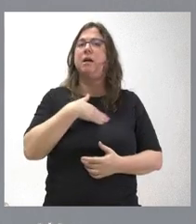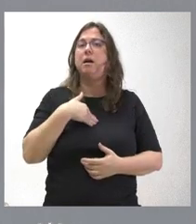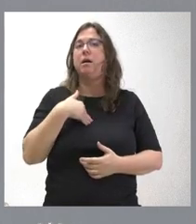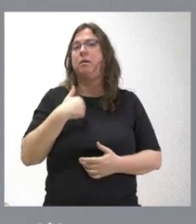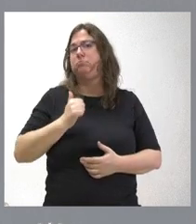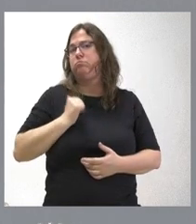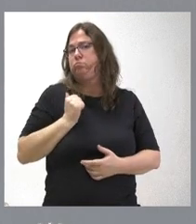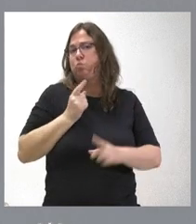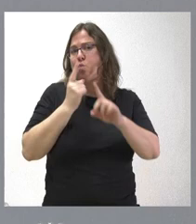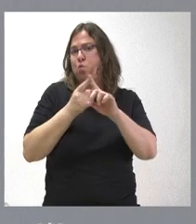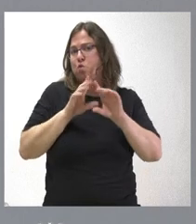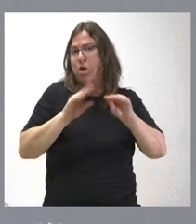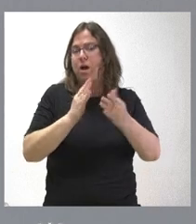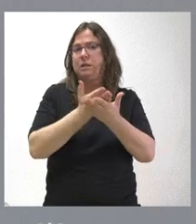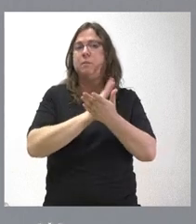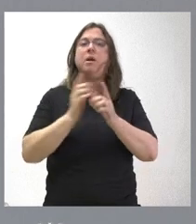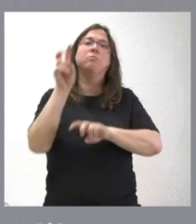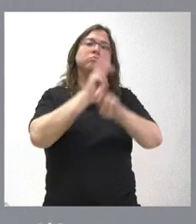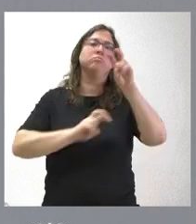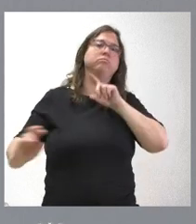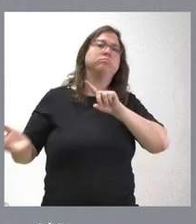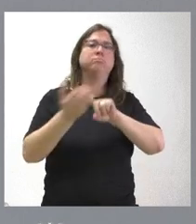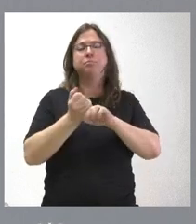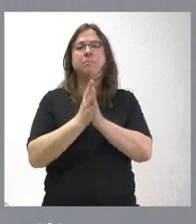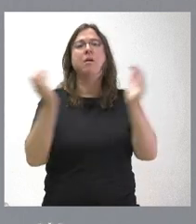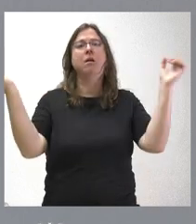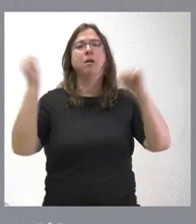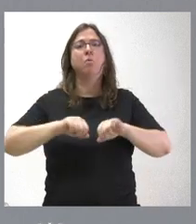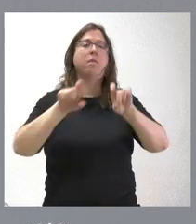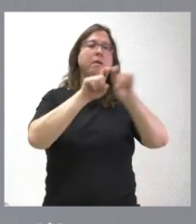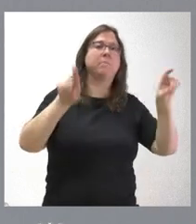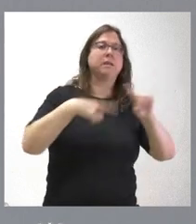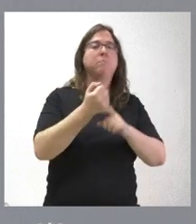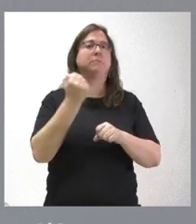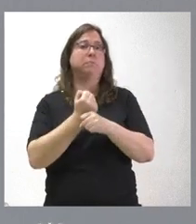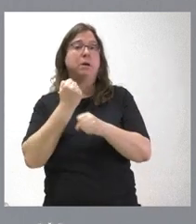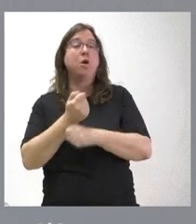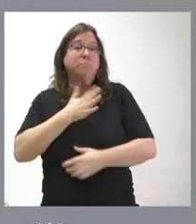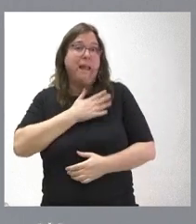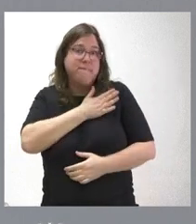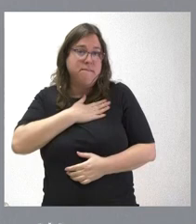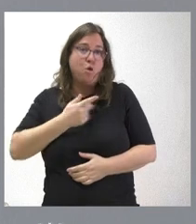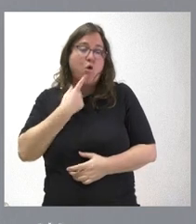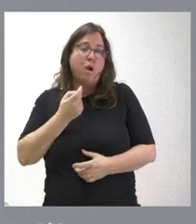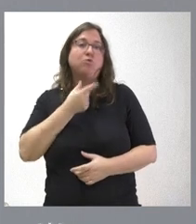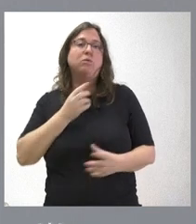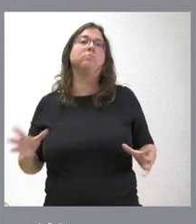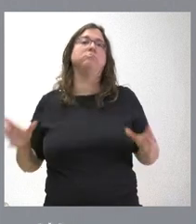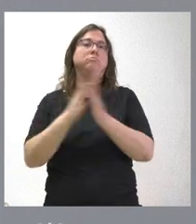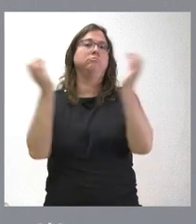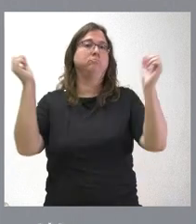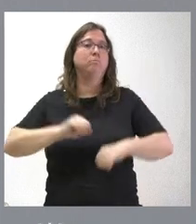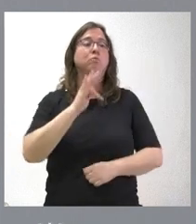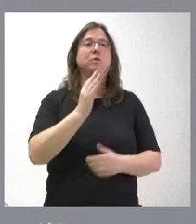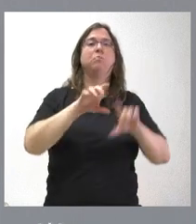utilizarlo para buscar un acuerdo entre empresarios y trabajadores. Nosotros nos gustaría que lo encontrara. Siempre es positivo los acuerdos entre empresarios y